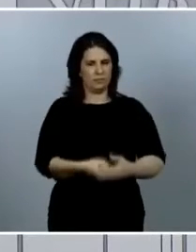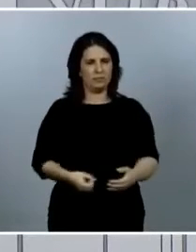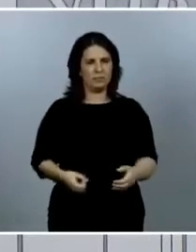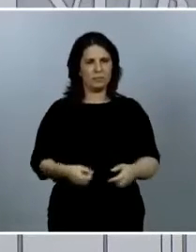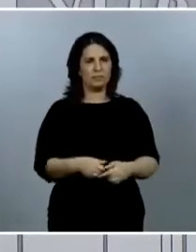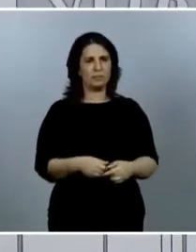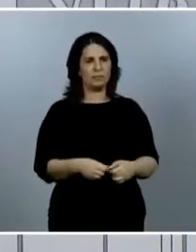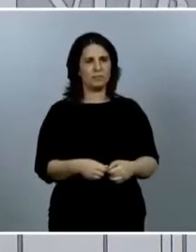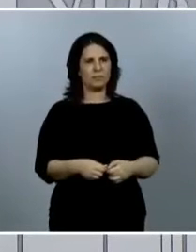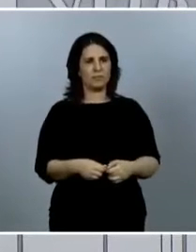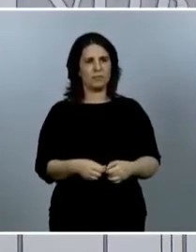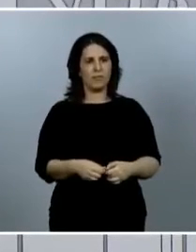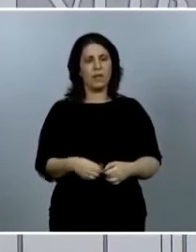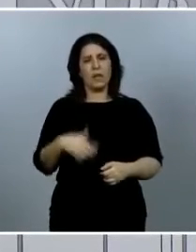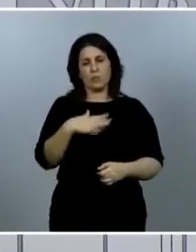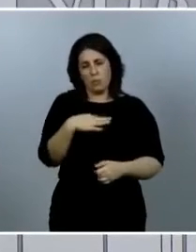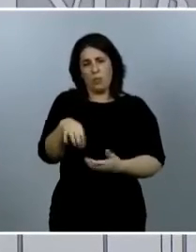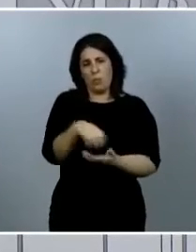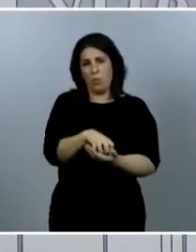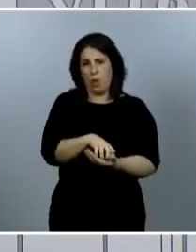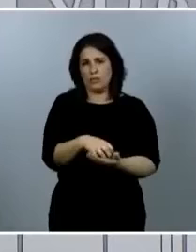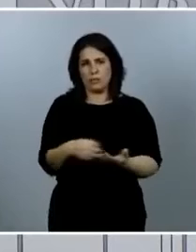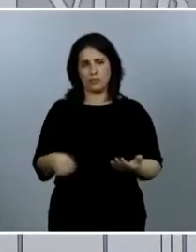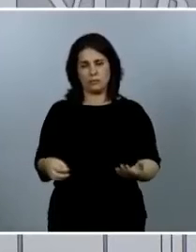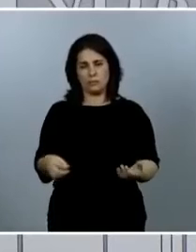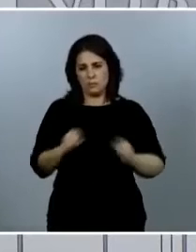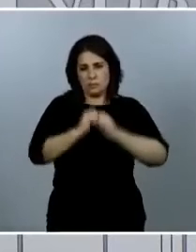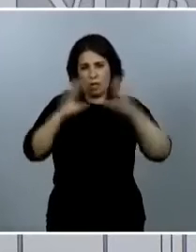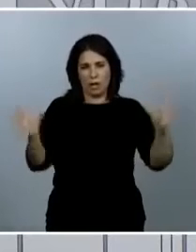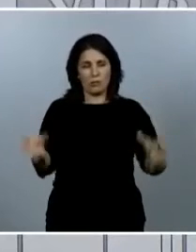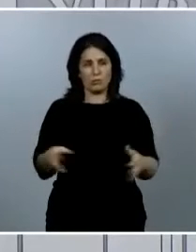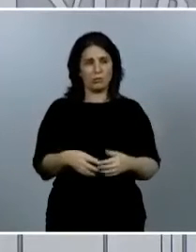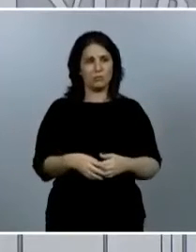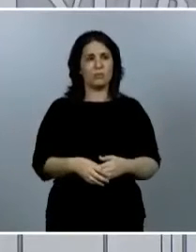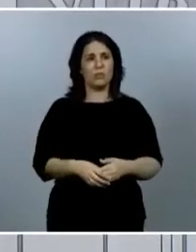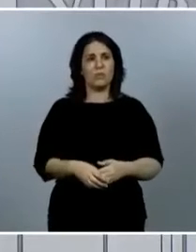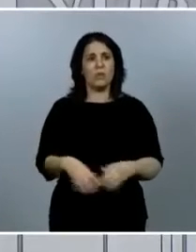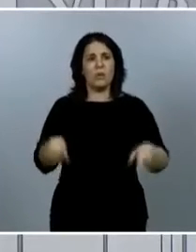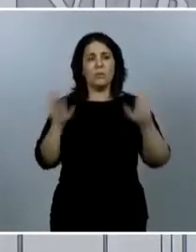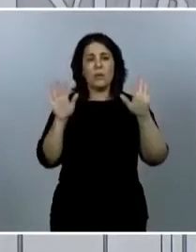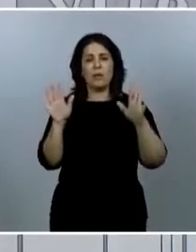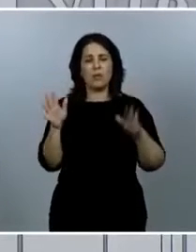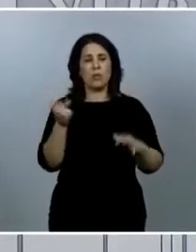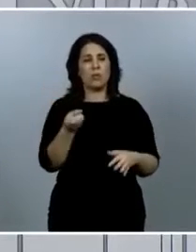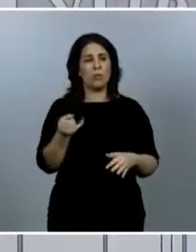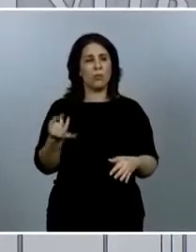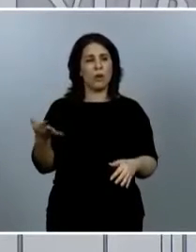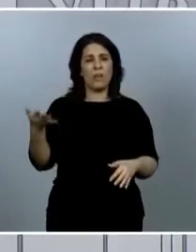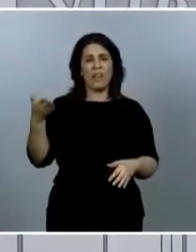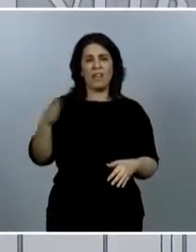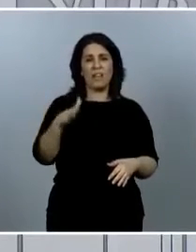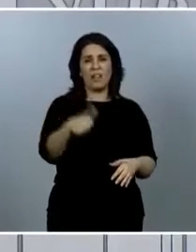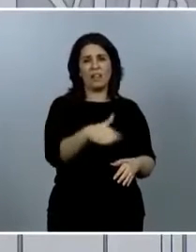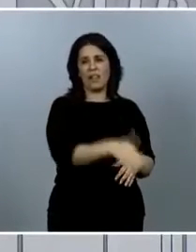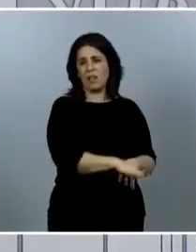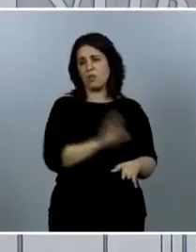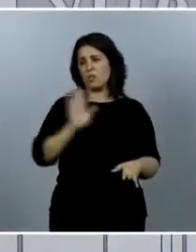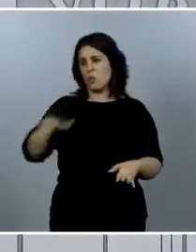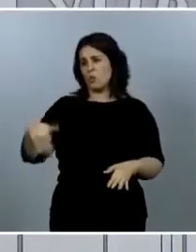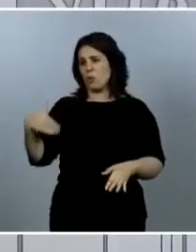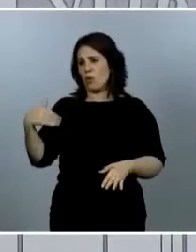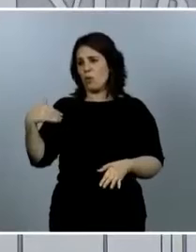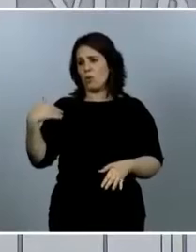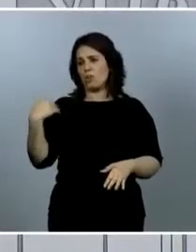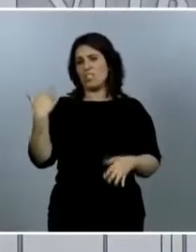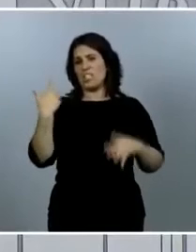pueden generar dudas, eso está claro, pero lo cierto es que el número de fallecidos de los últimos 7 y 14 días indican